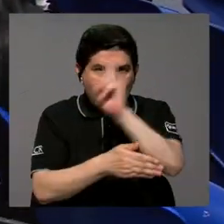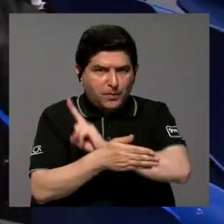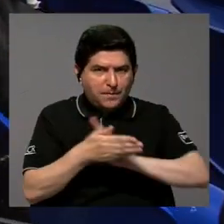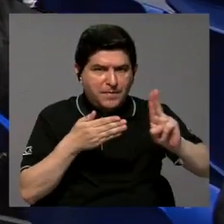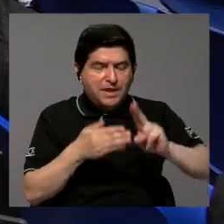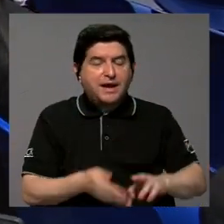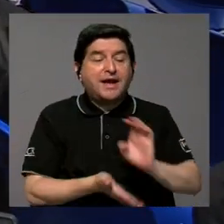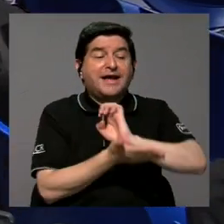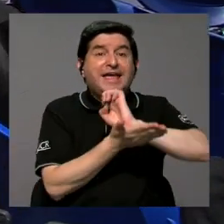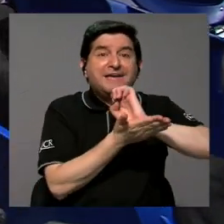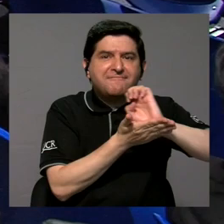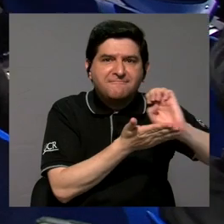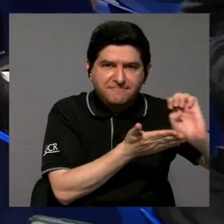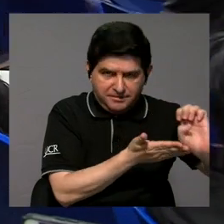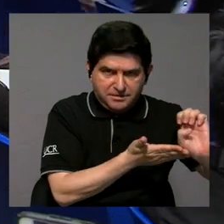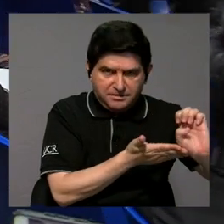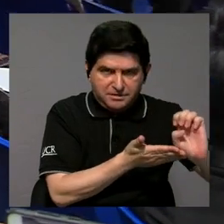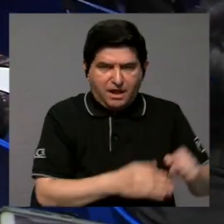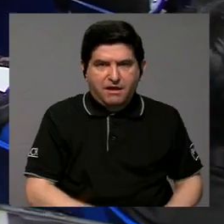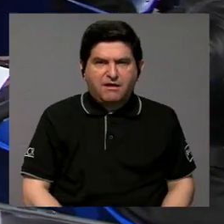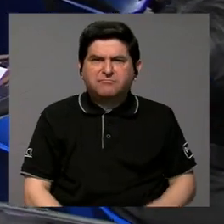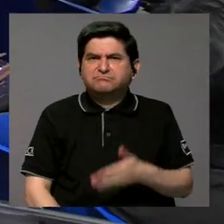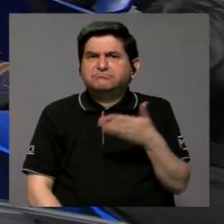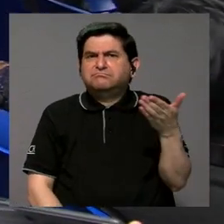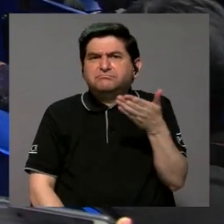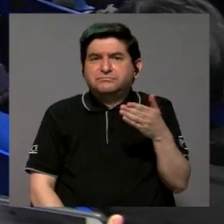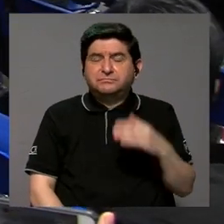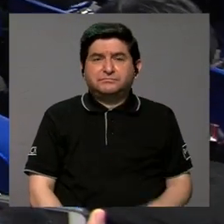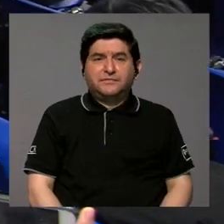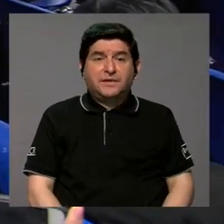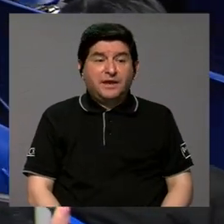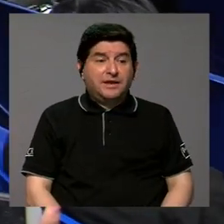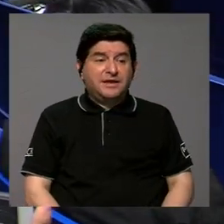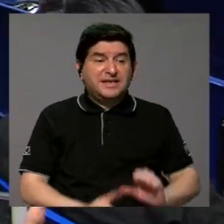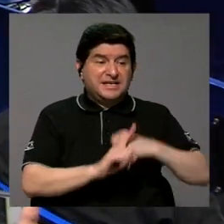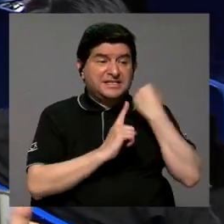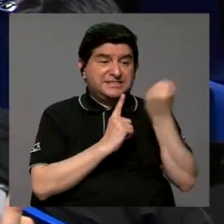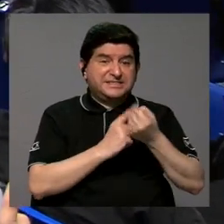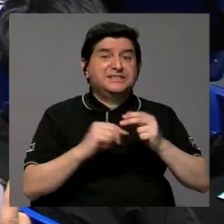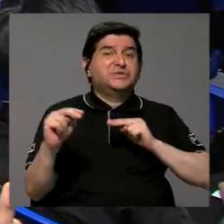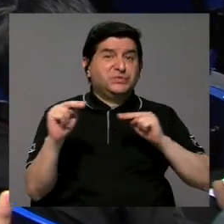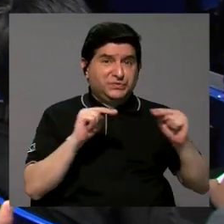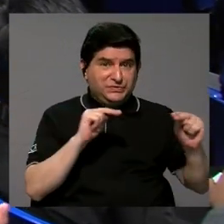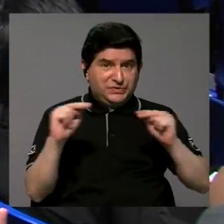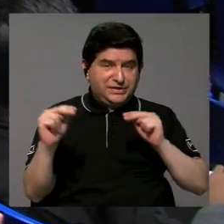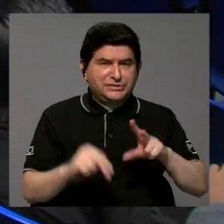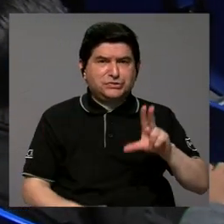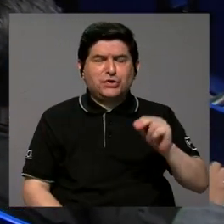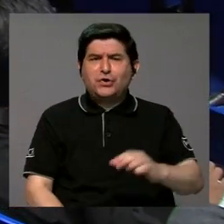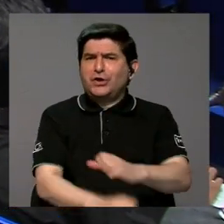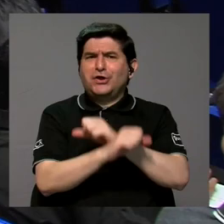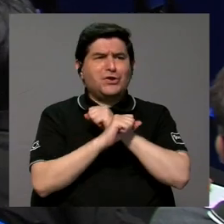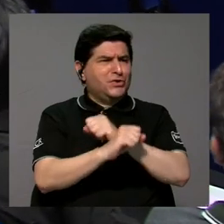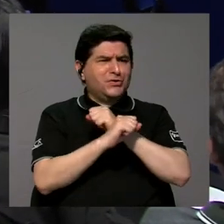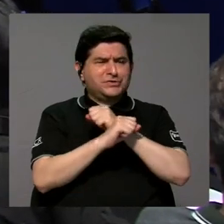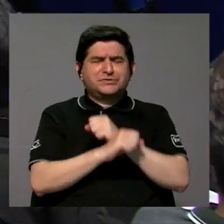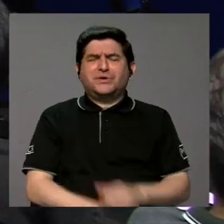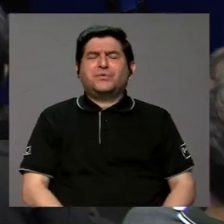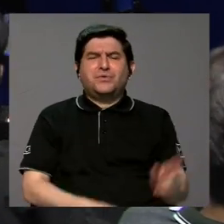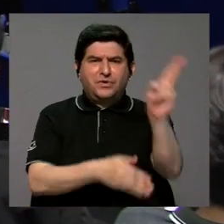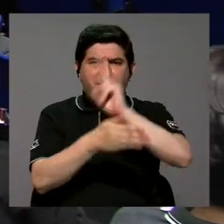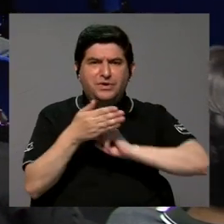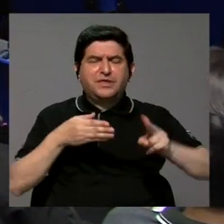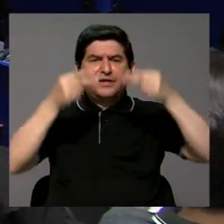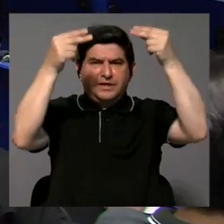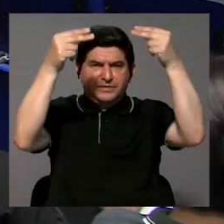era para evitar específicamente que se dieran este tipo de cosas de negociaciones y que no hubiera una garantía a las universidades de un